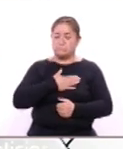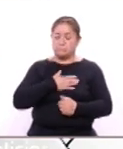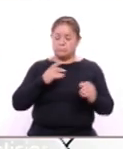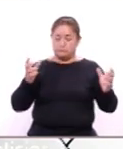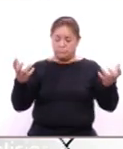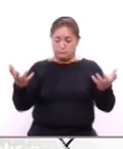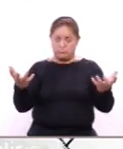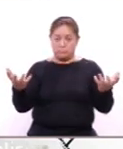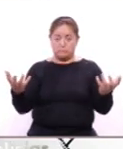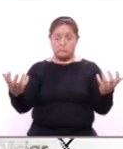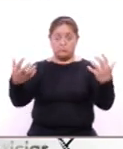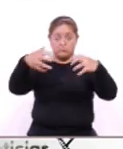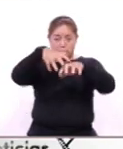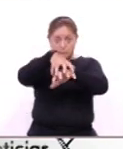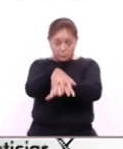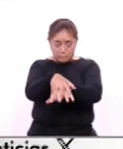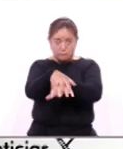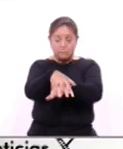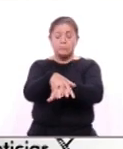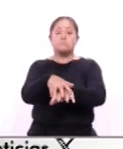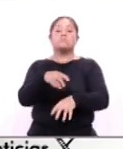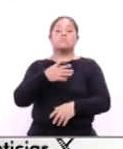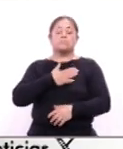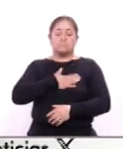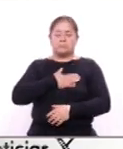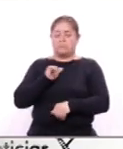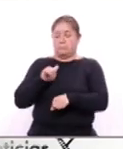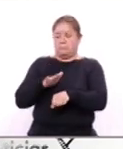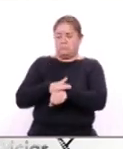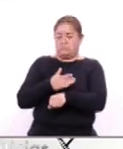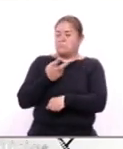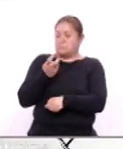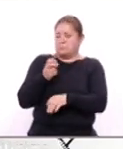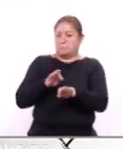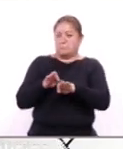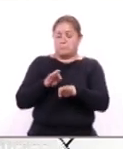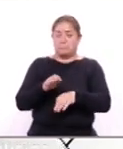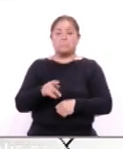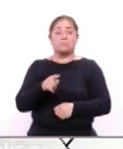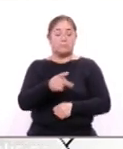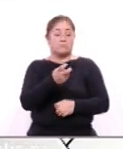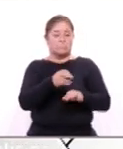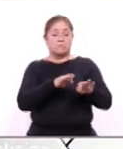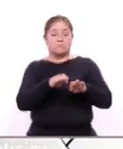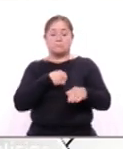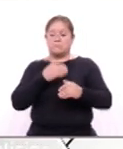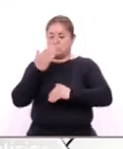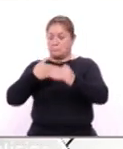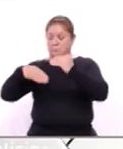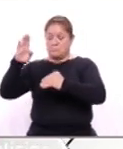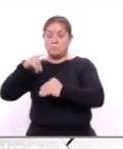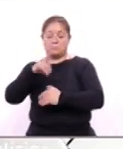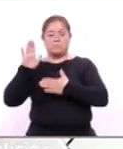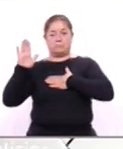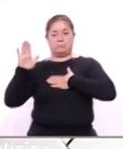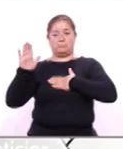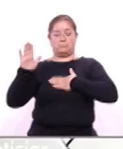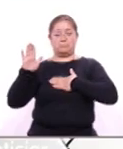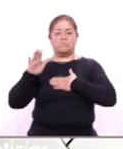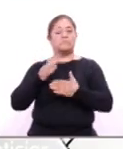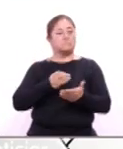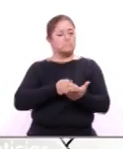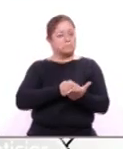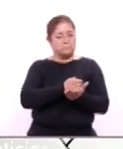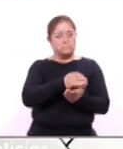conciliador ha sido la apuesta de esta administración tarea en la que hemos avanzado por el compromiso y disposición